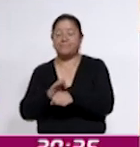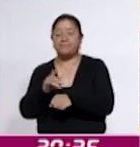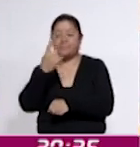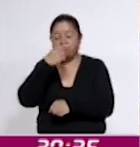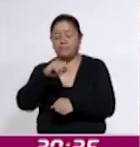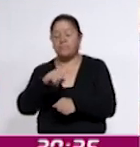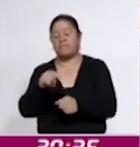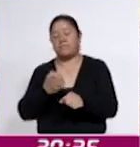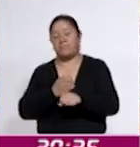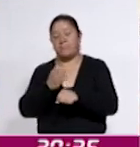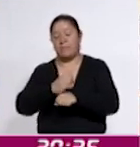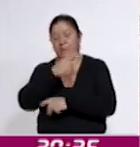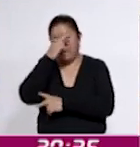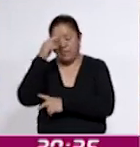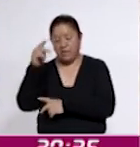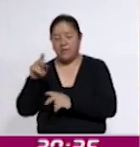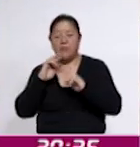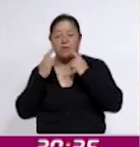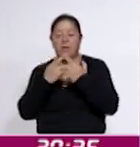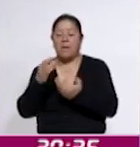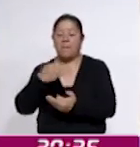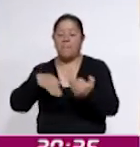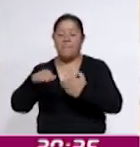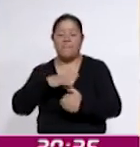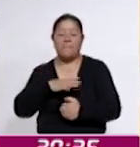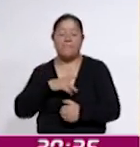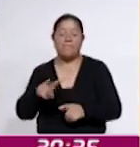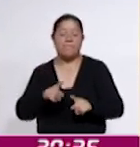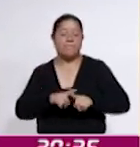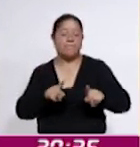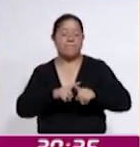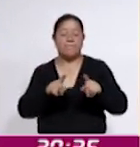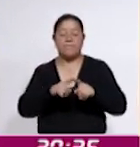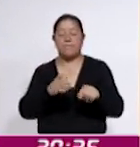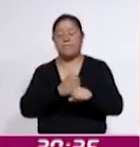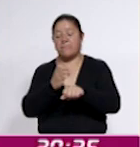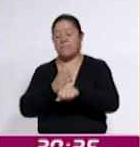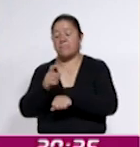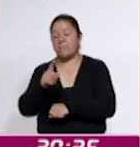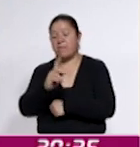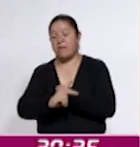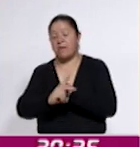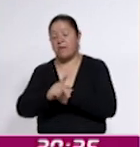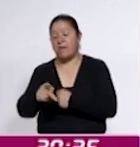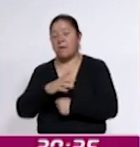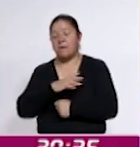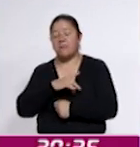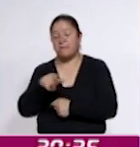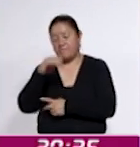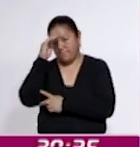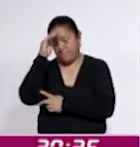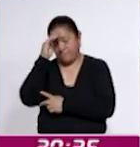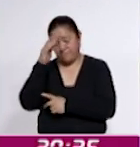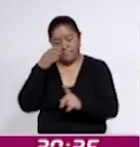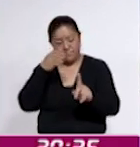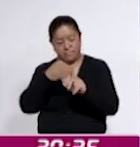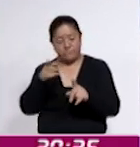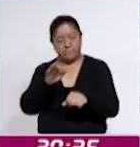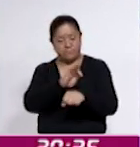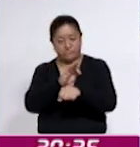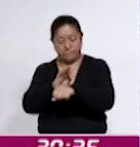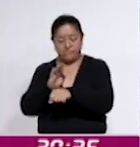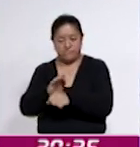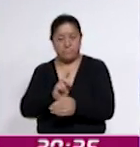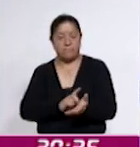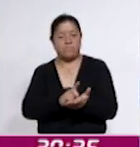Nayarit, reunió a Ombudsperson de diferentes entidades del país, quienes reflexionaron en torno a la defensa de los